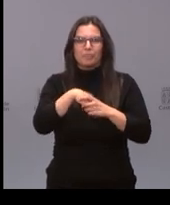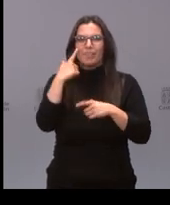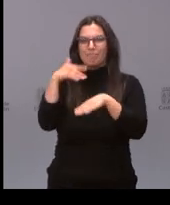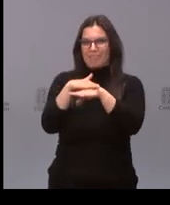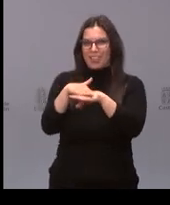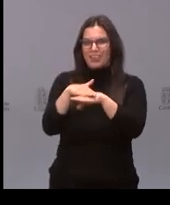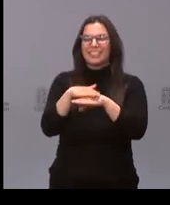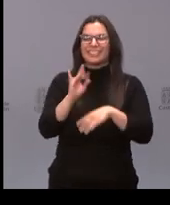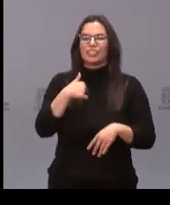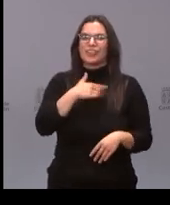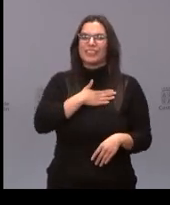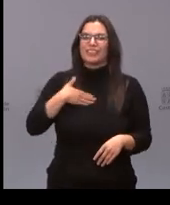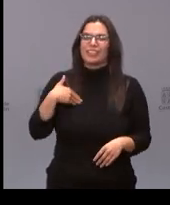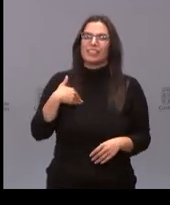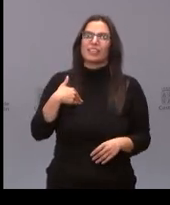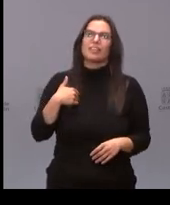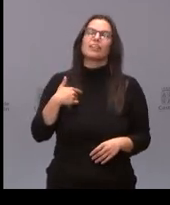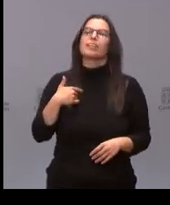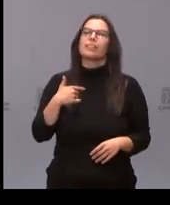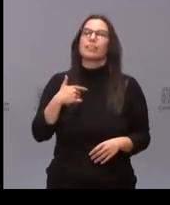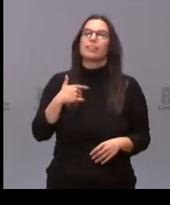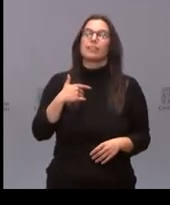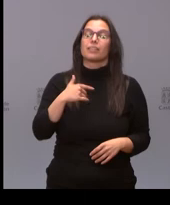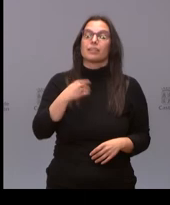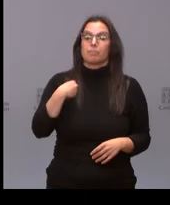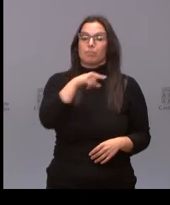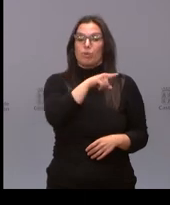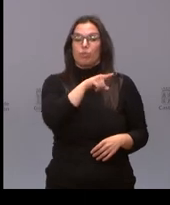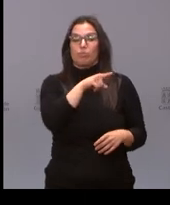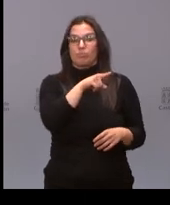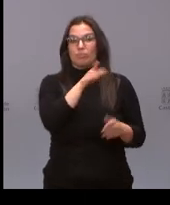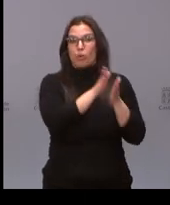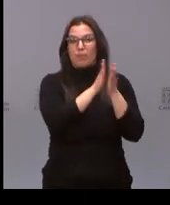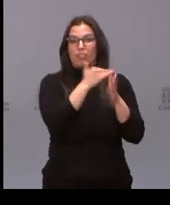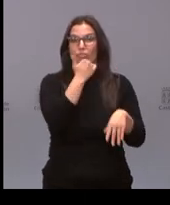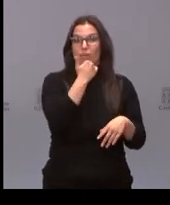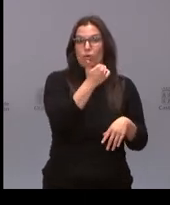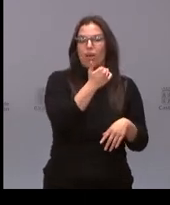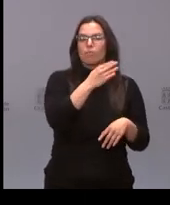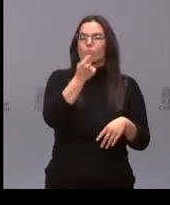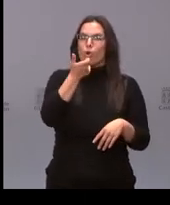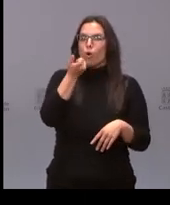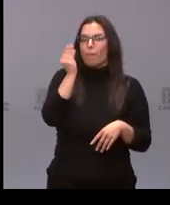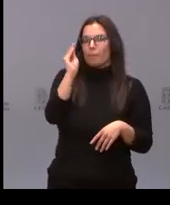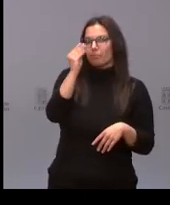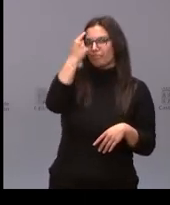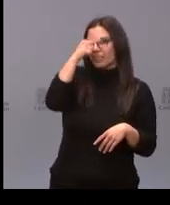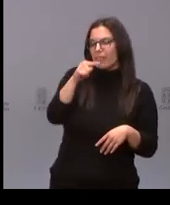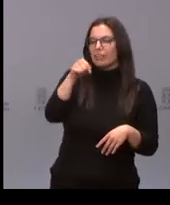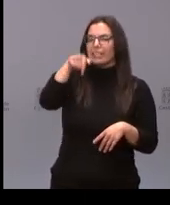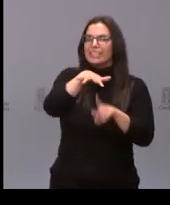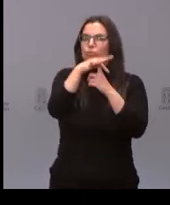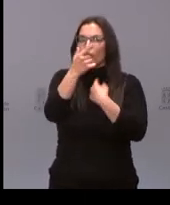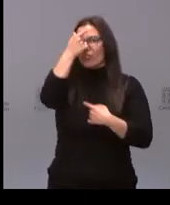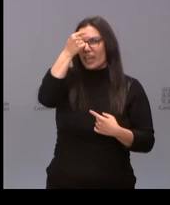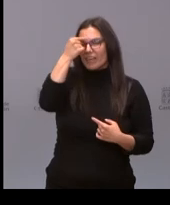Perdón. Sí, yo quería más o menos hacer la misma pregunta que mi compañera Zamora. Saber un poco cómo ve la situación de Avila y qué posibilidades tiene